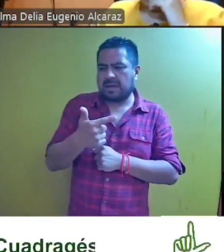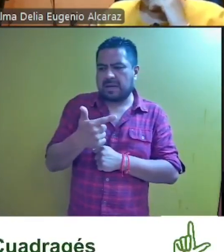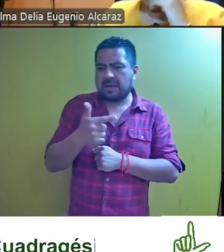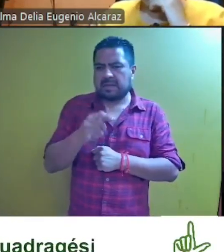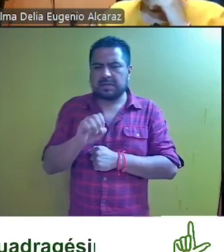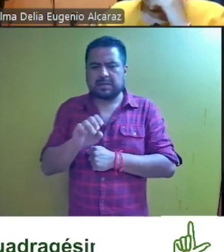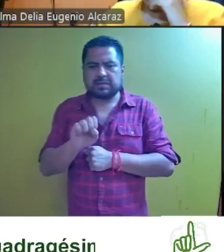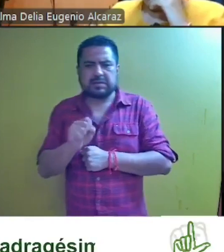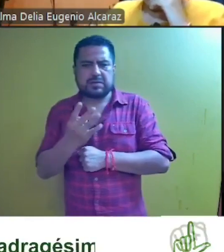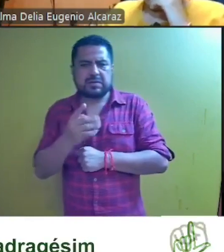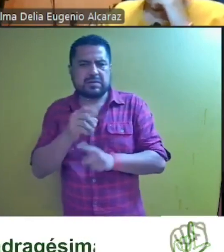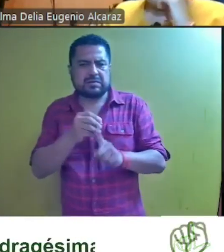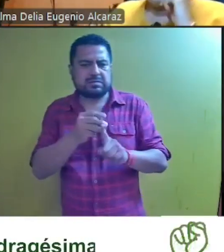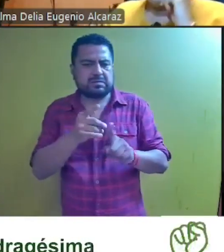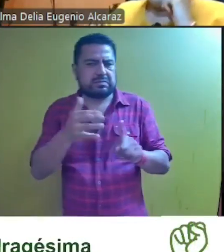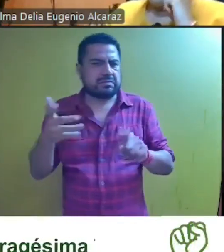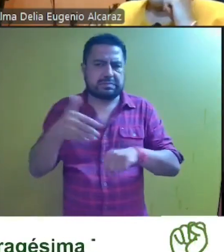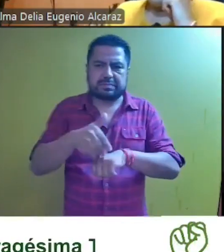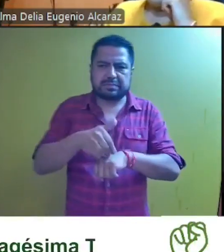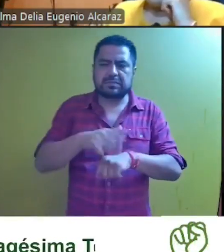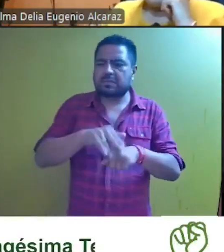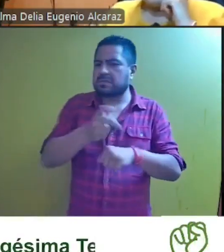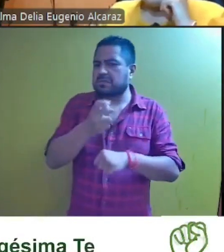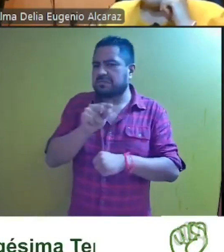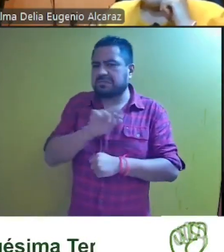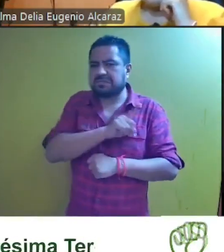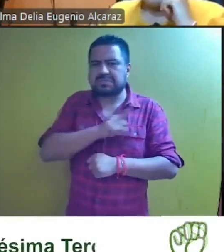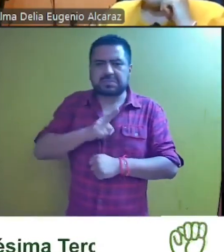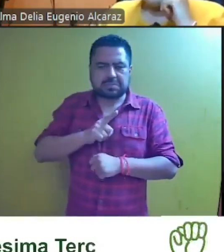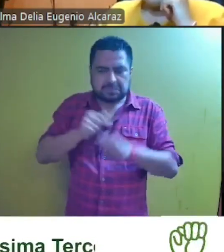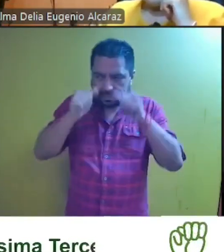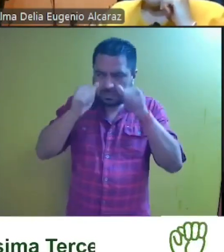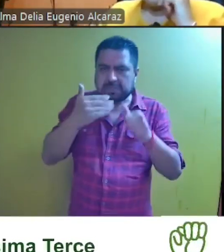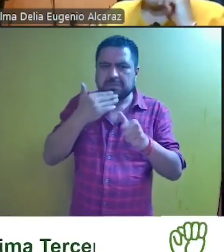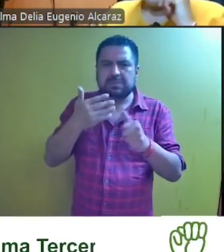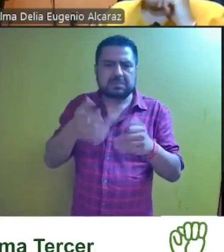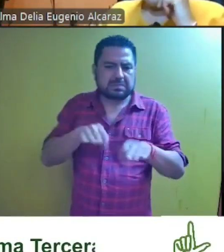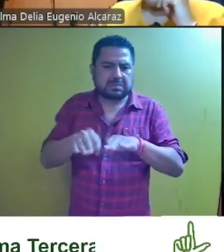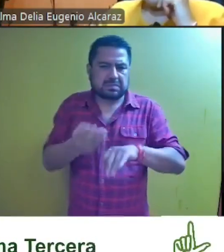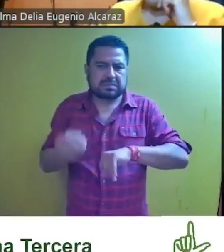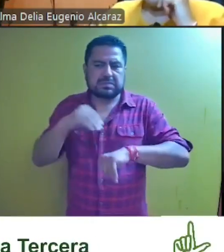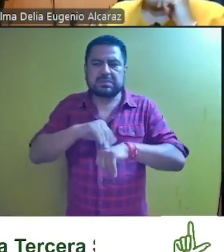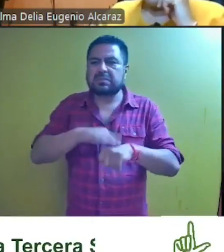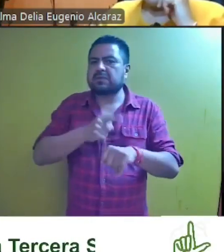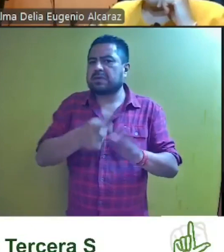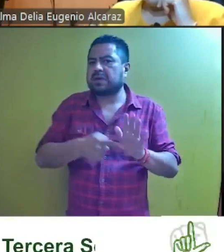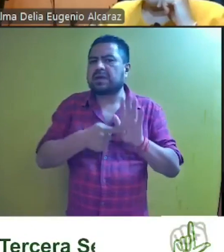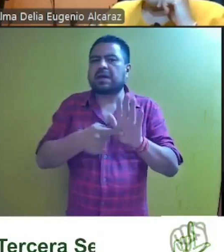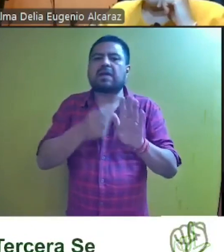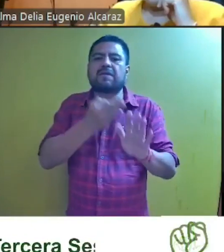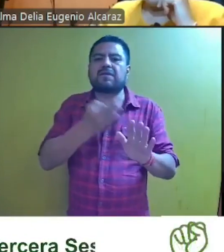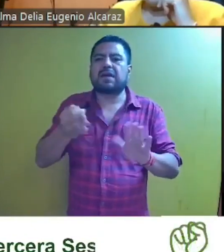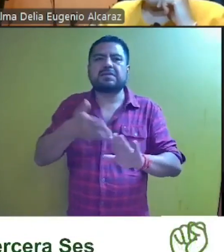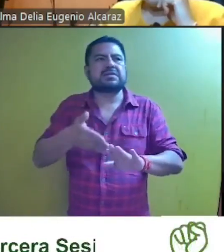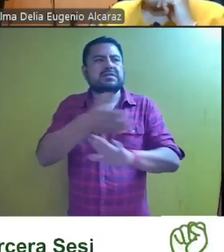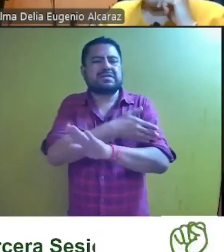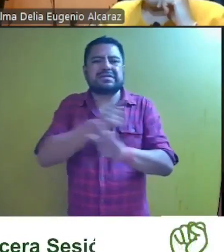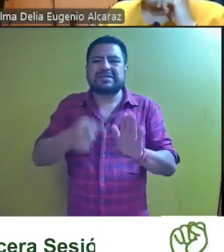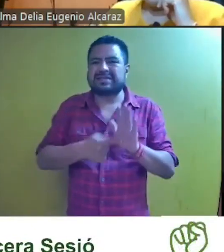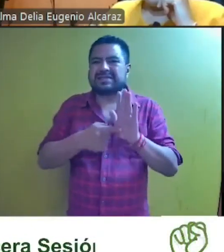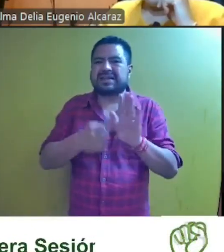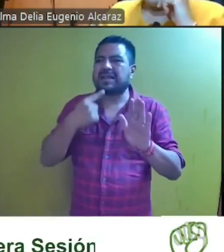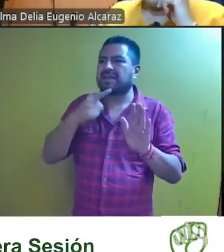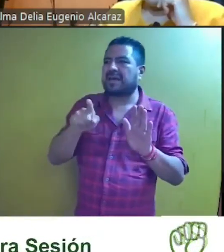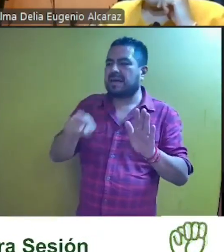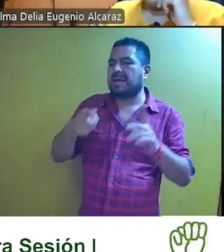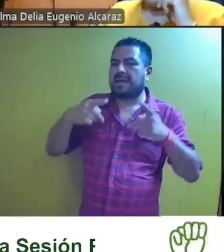064 agonal 2023 por tanto no puede considerarse artificiosamente elaborada ya que se exhibió con fecha anterior a la presentación de la demanda de